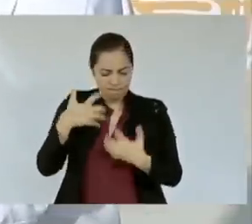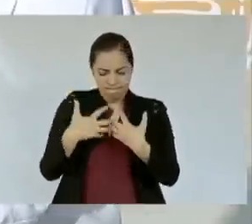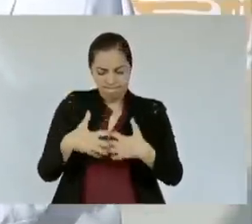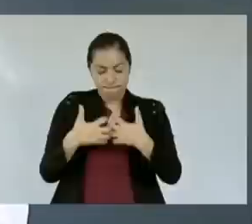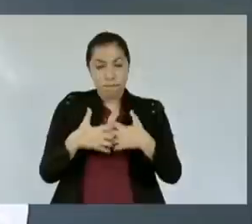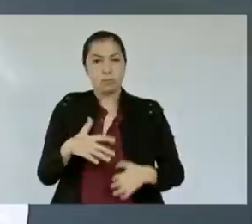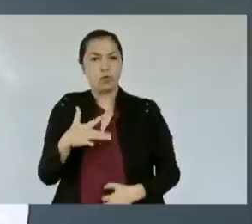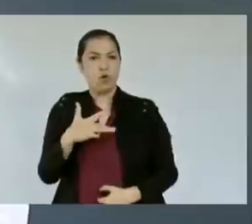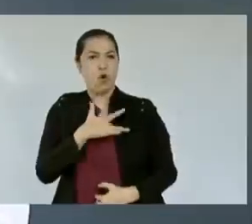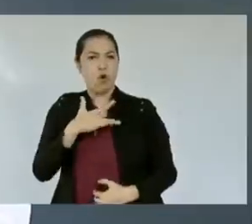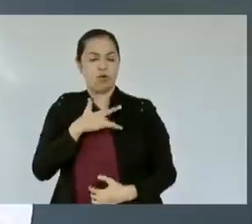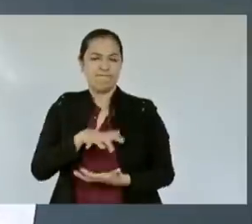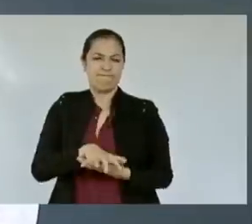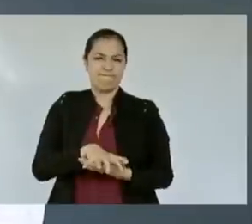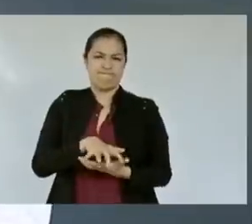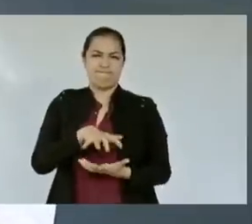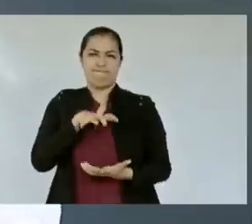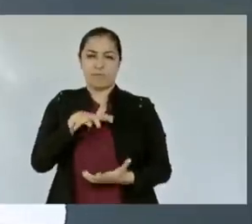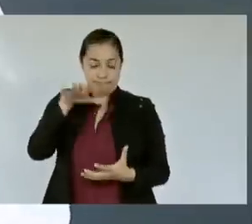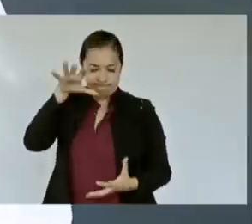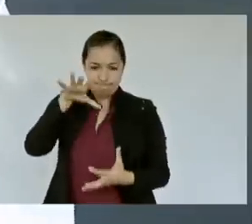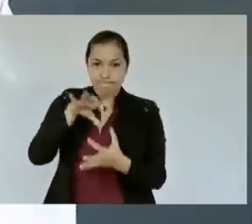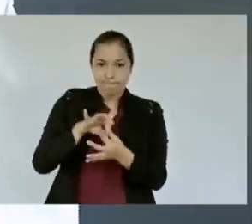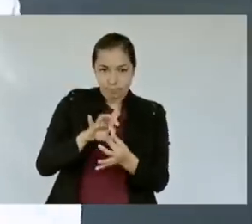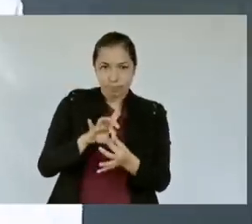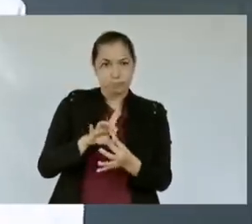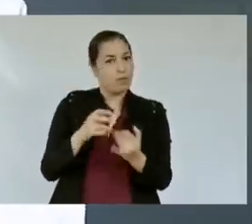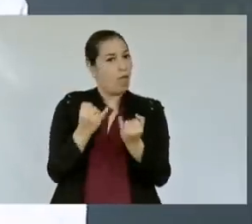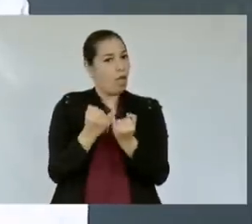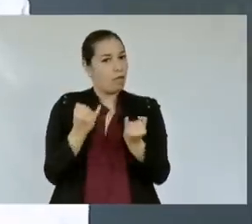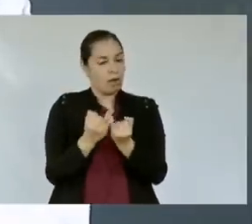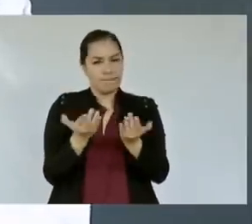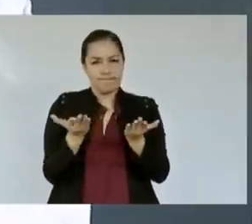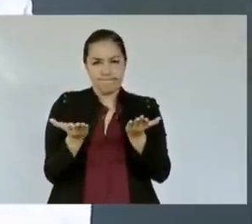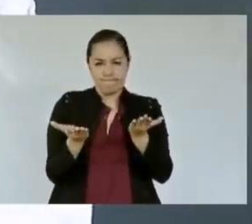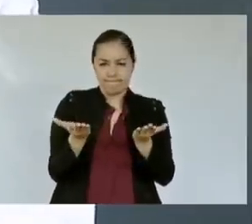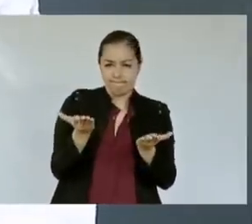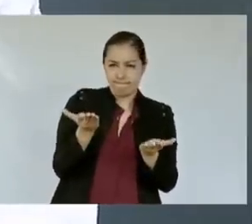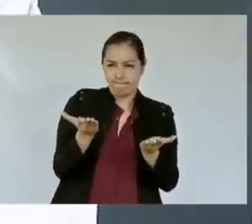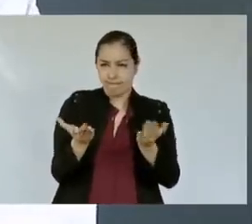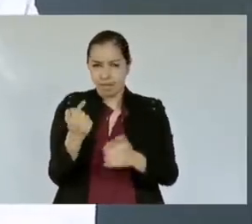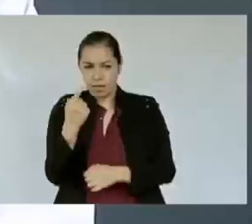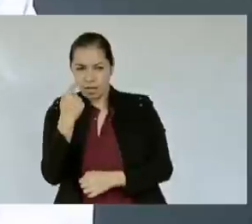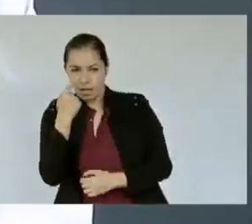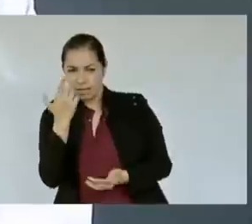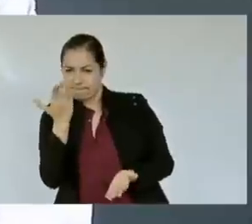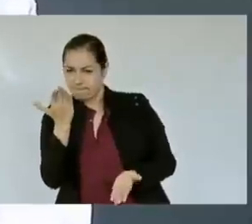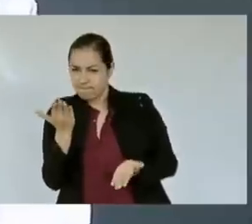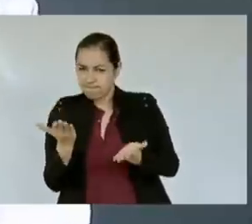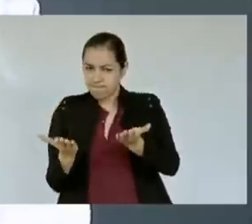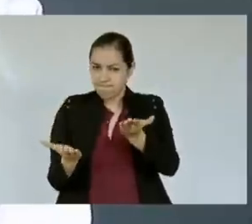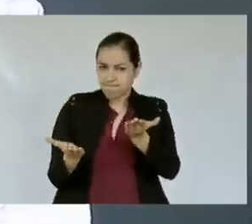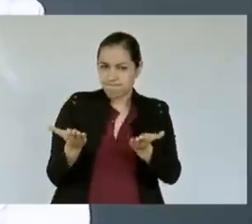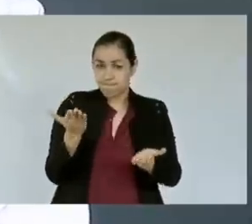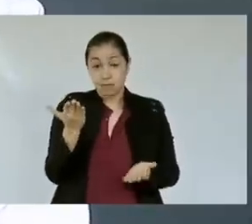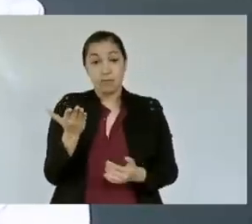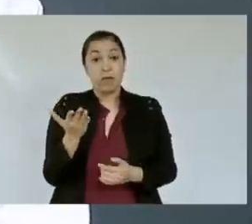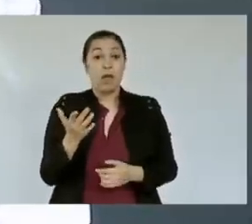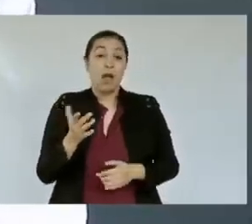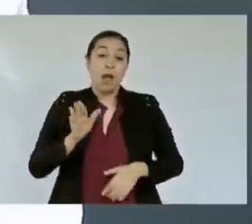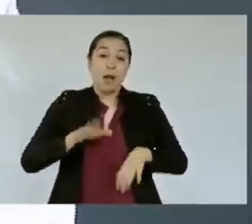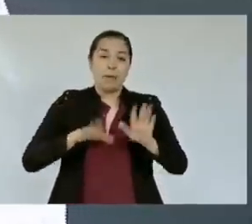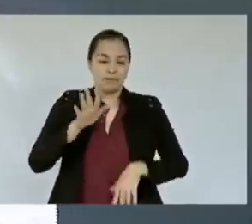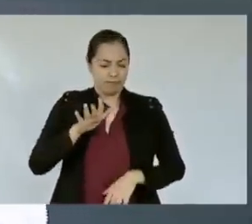y equilibrio aunque se tenga el corazón